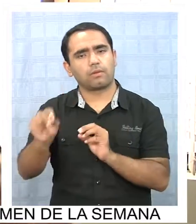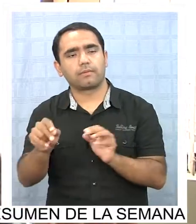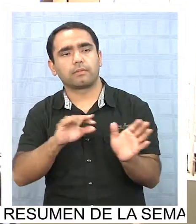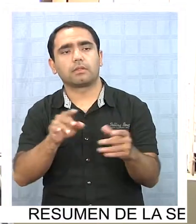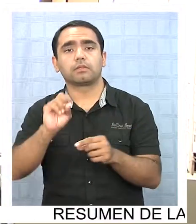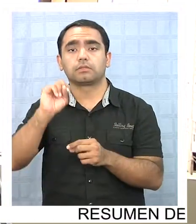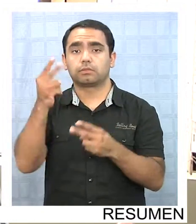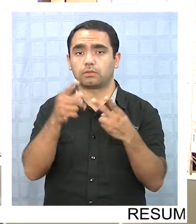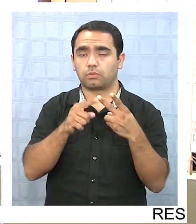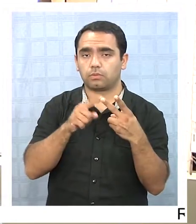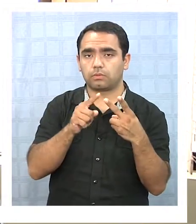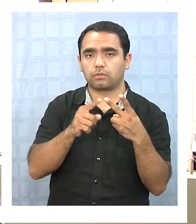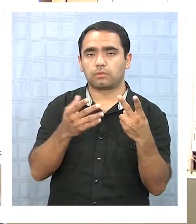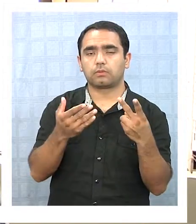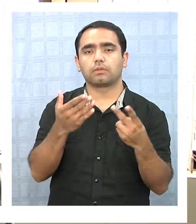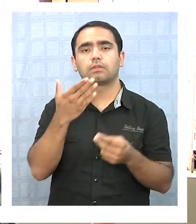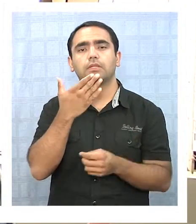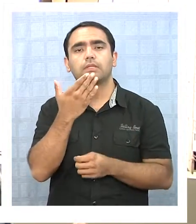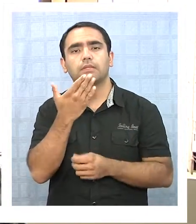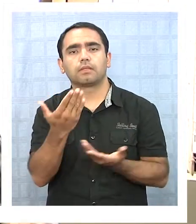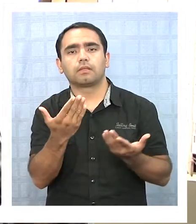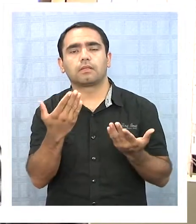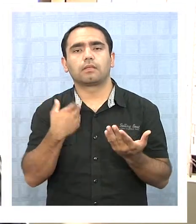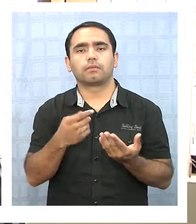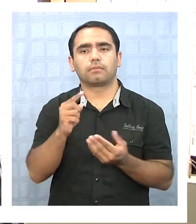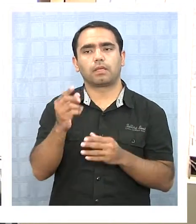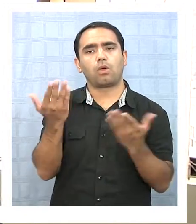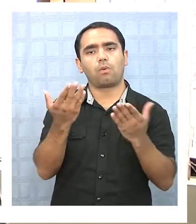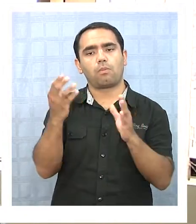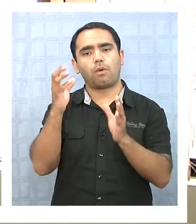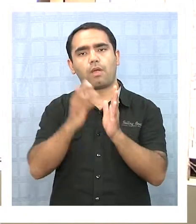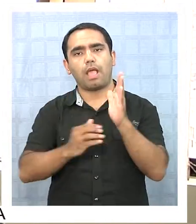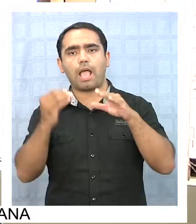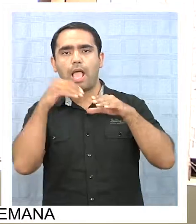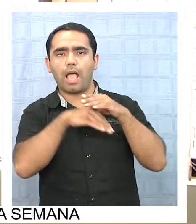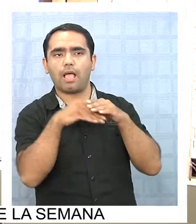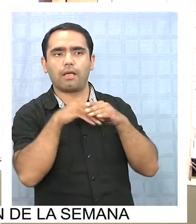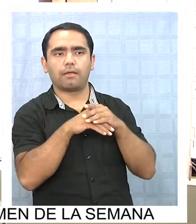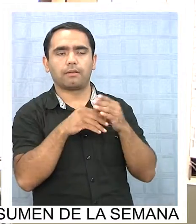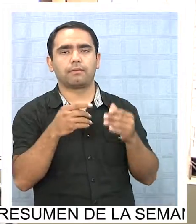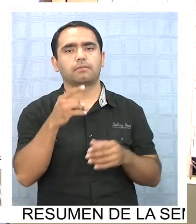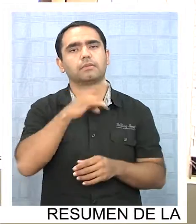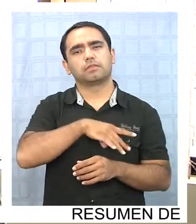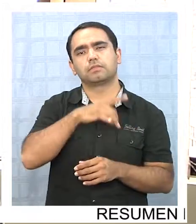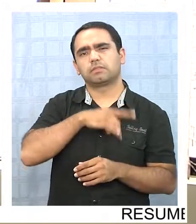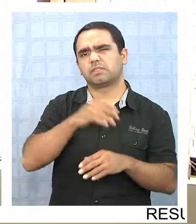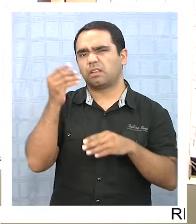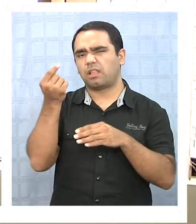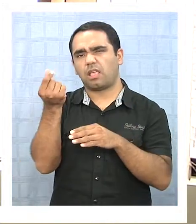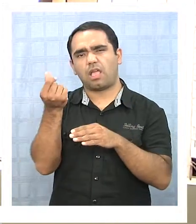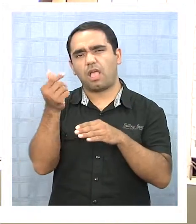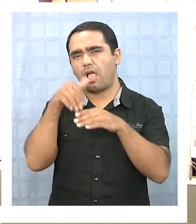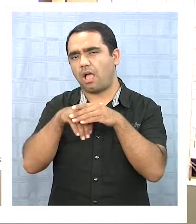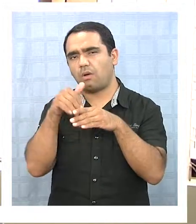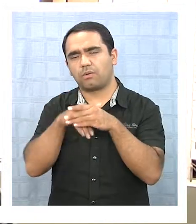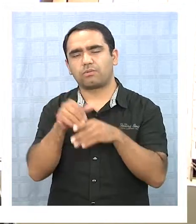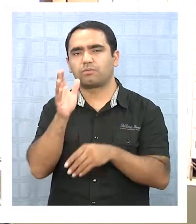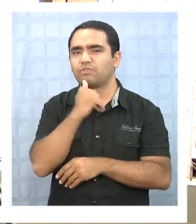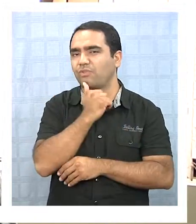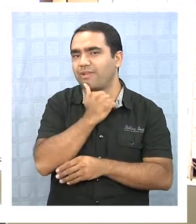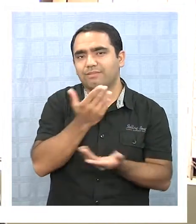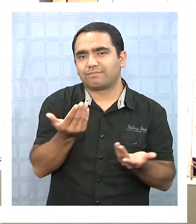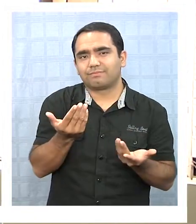segundo, la exigencia referente al ahorro previo que hay que tener. Y todos sabemos que en Chile, en general, el ahorro particular